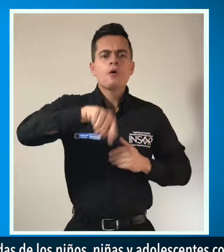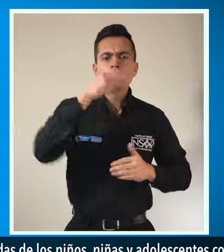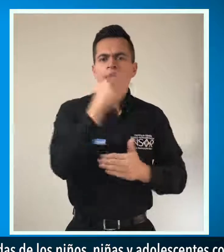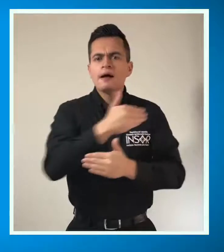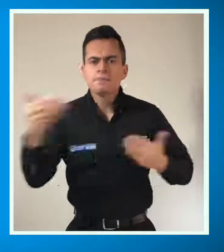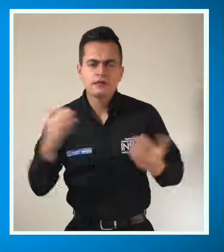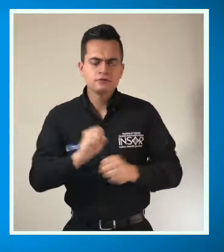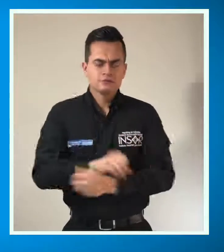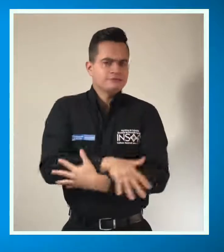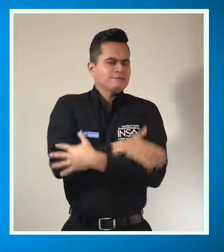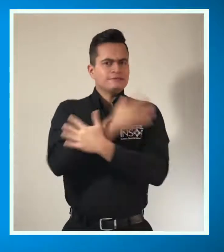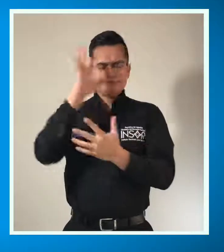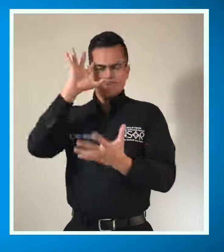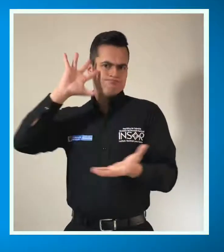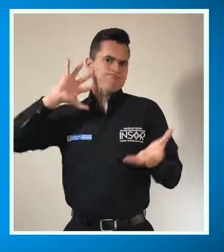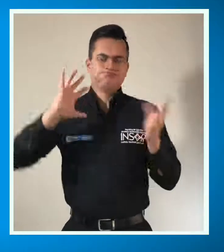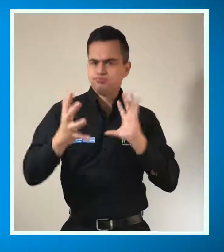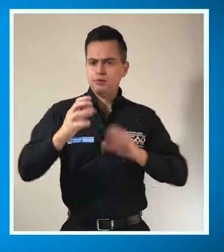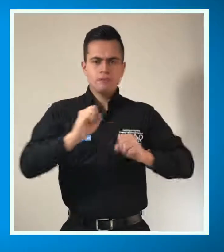comportamiento.